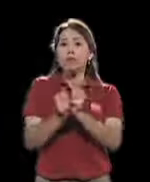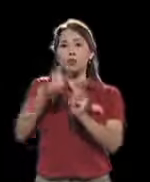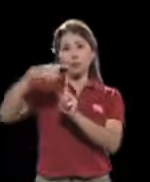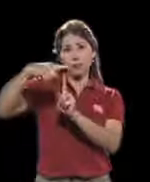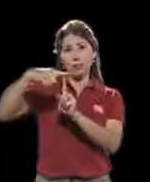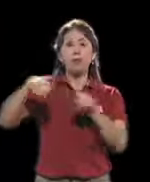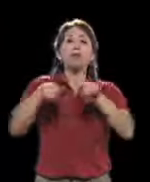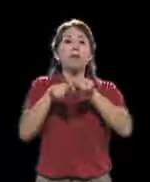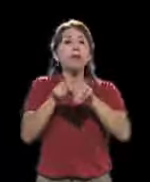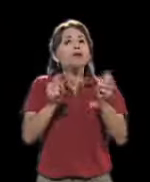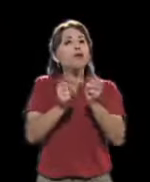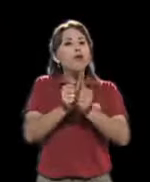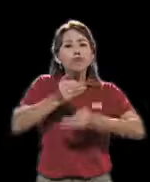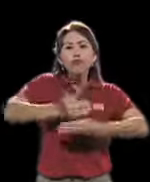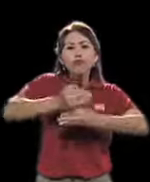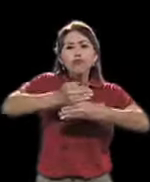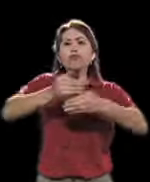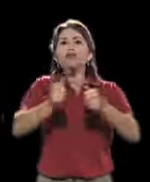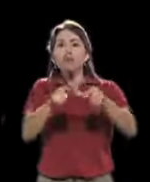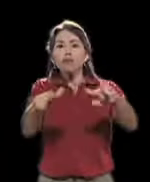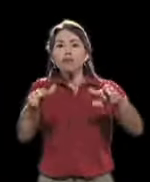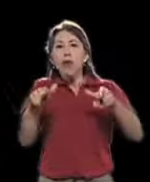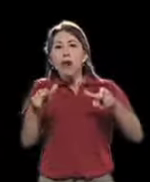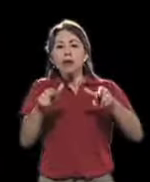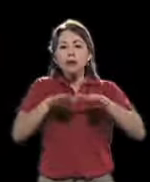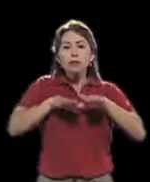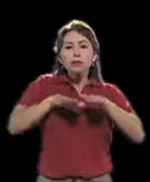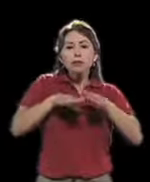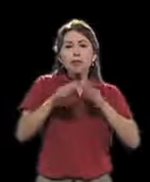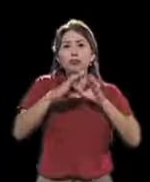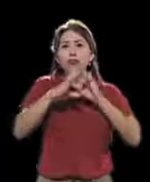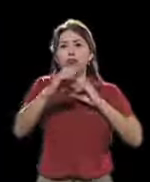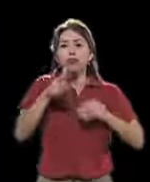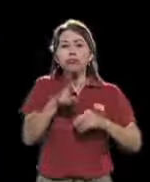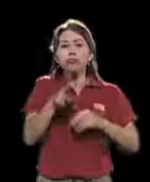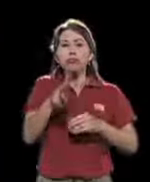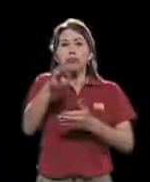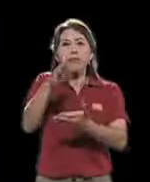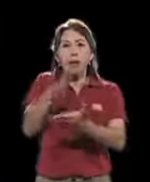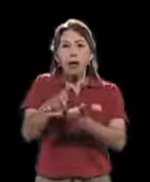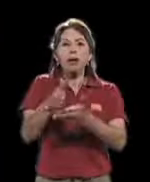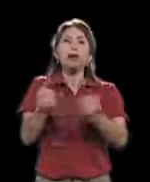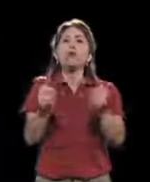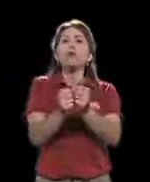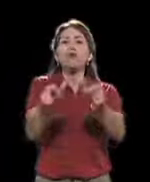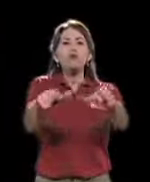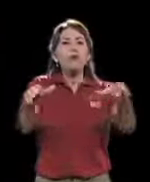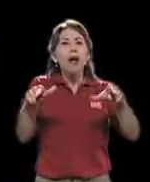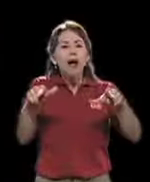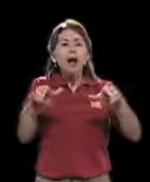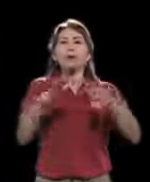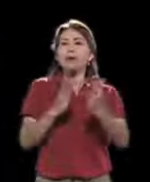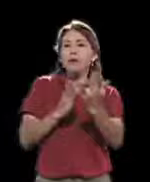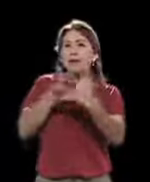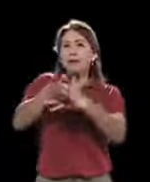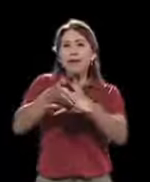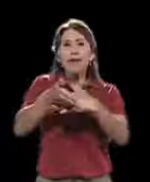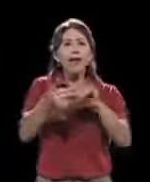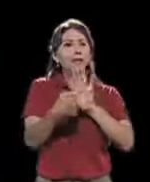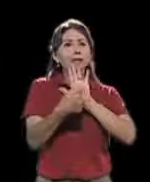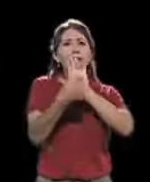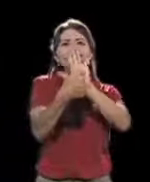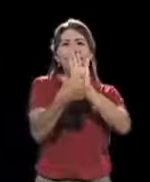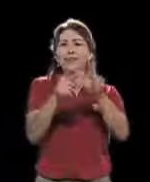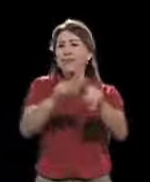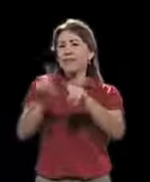infraestructura, con paradas, paradas en carretera, con terminales, con la accesibilidad, con la señalización,